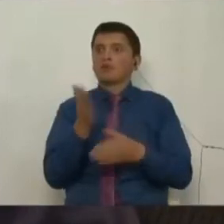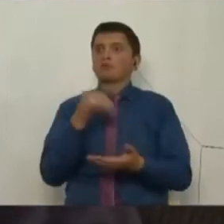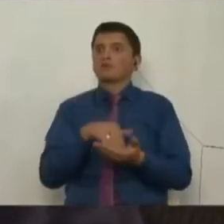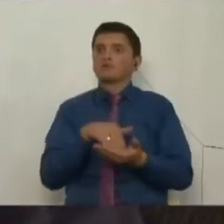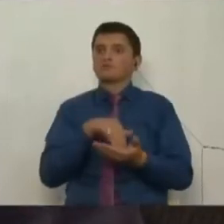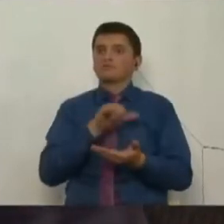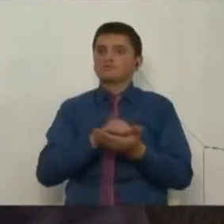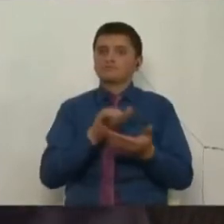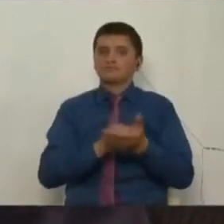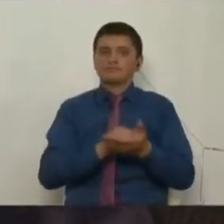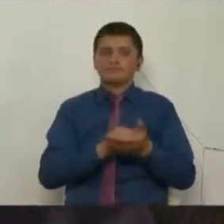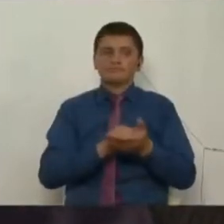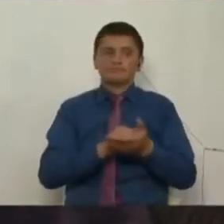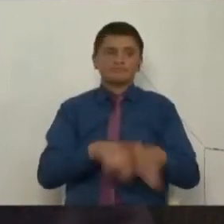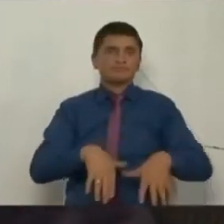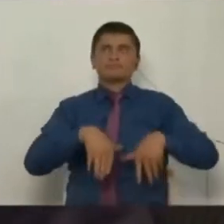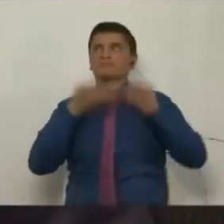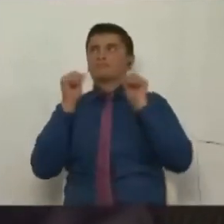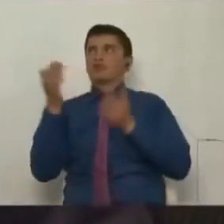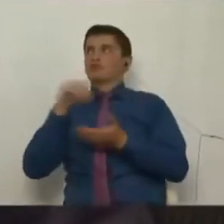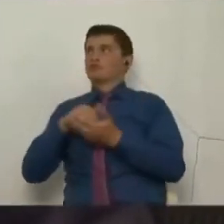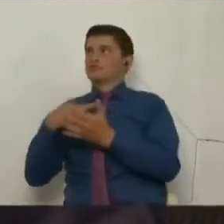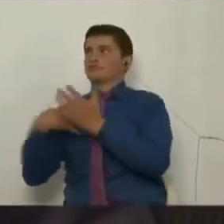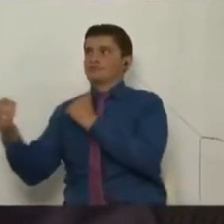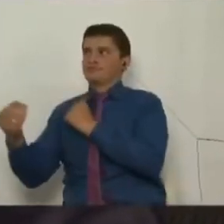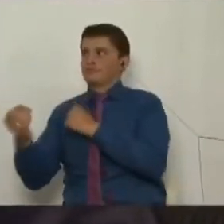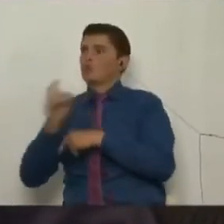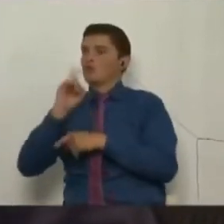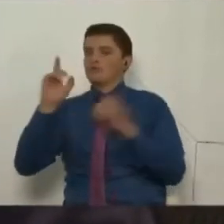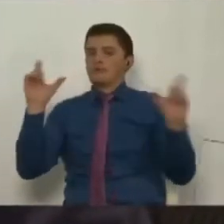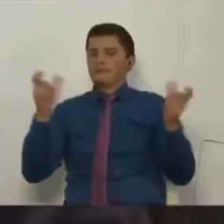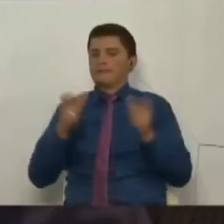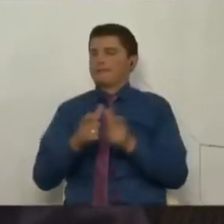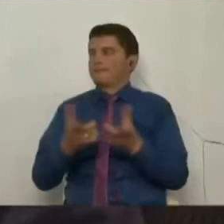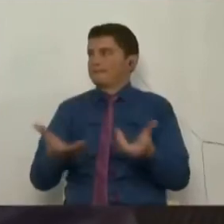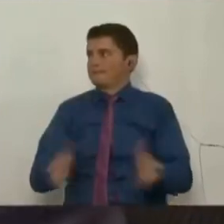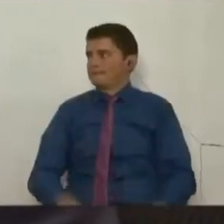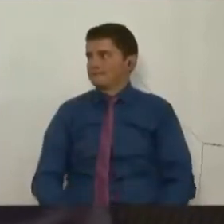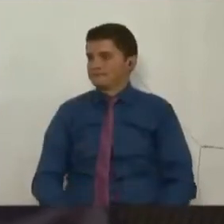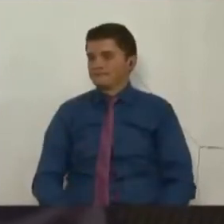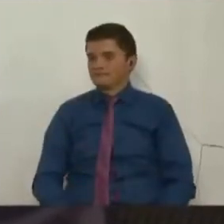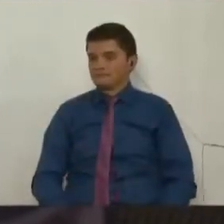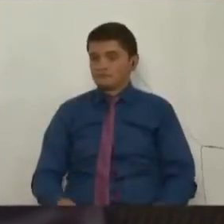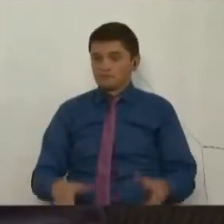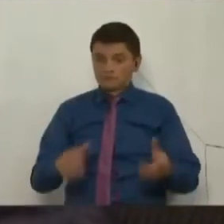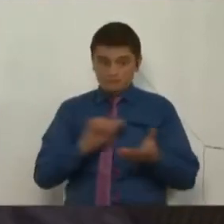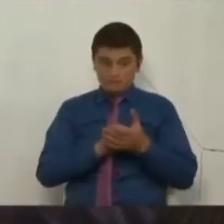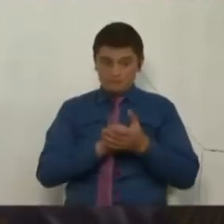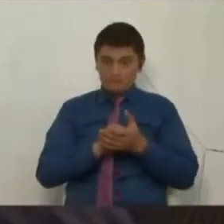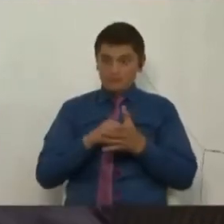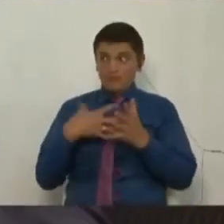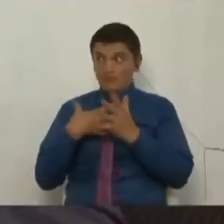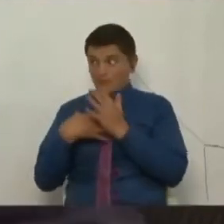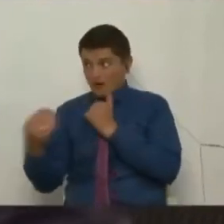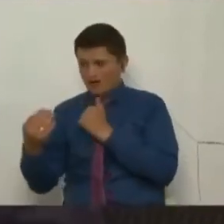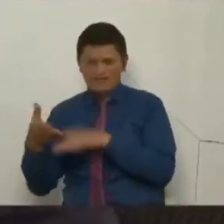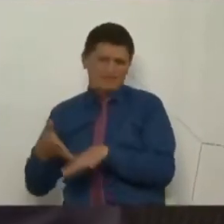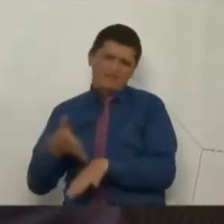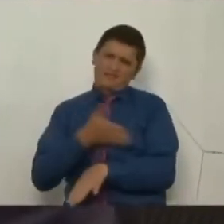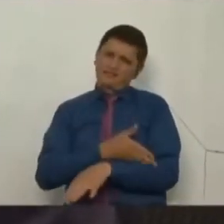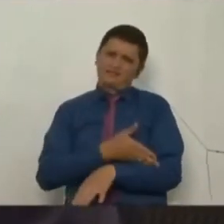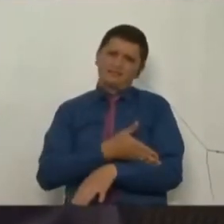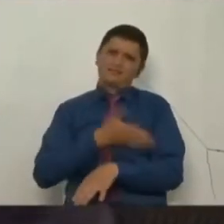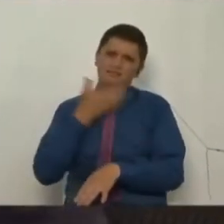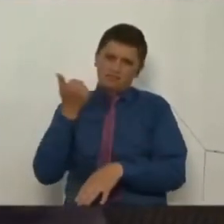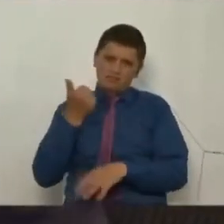levantando la sesión por falta de cuoron. Por lo menos, antes de levantar la sesión, intentemos dar un